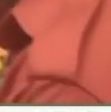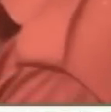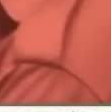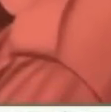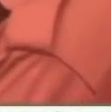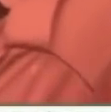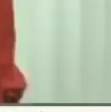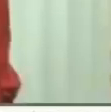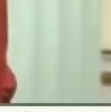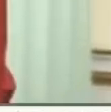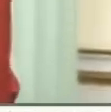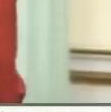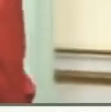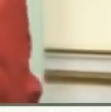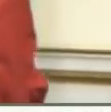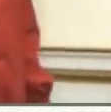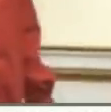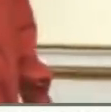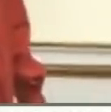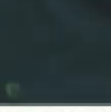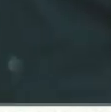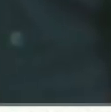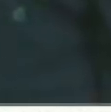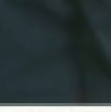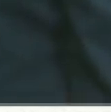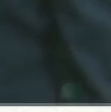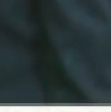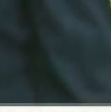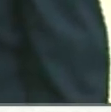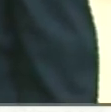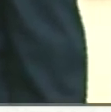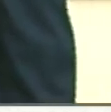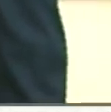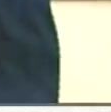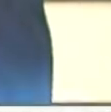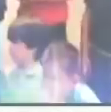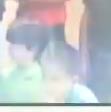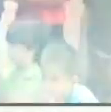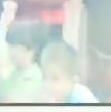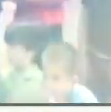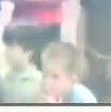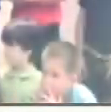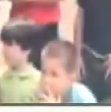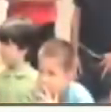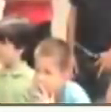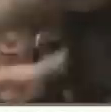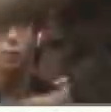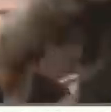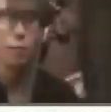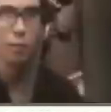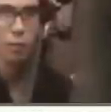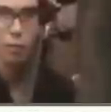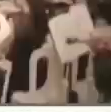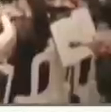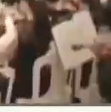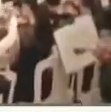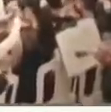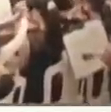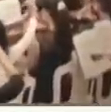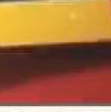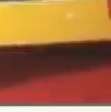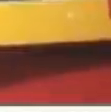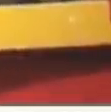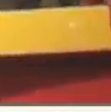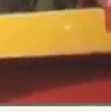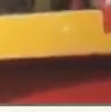trabajo, de cooperación. Un gran hombre, de Venezuela y del mundo. Su obra está en los barrios de Venezuela. Trascendió el maestro